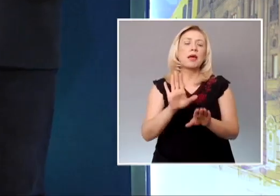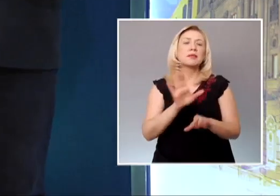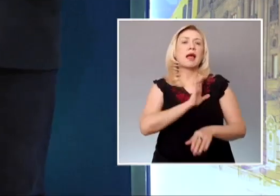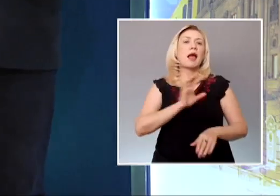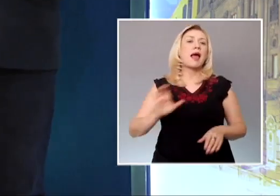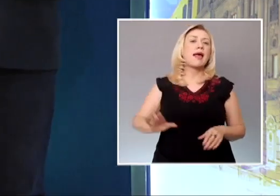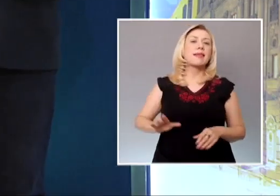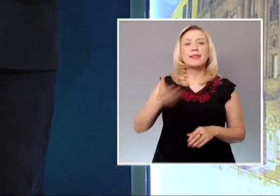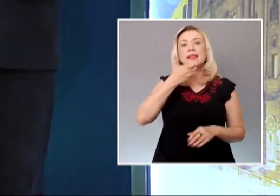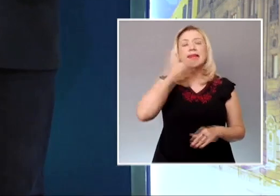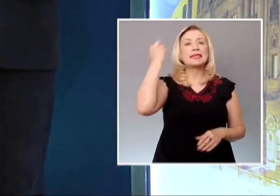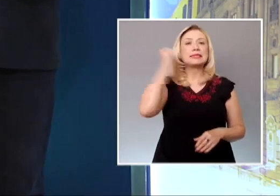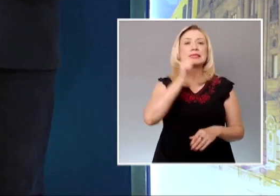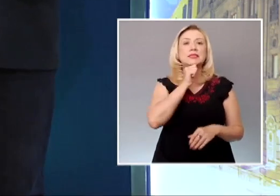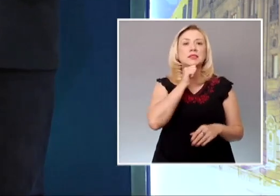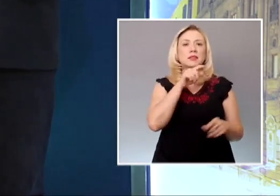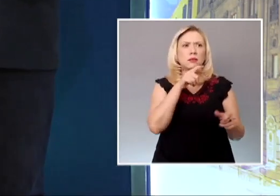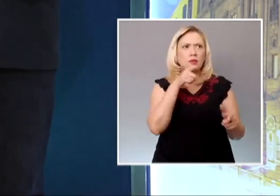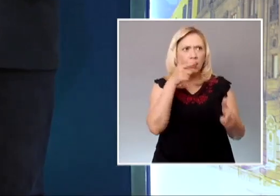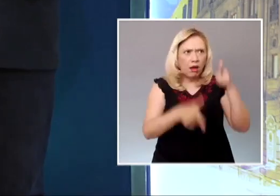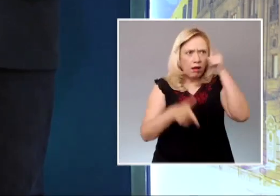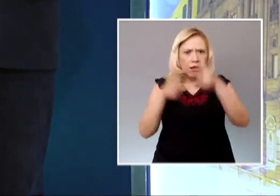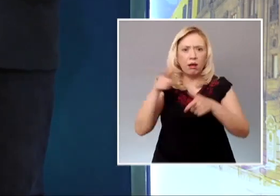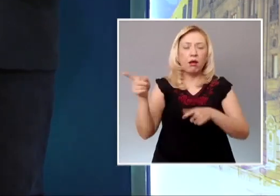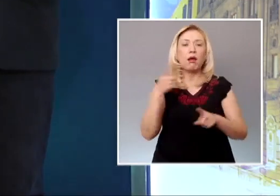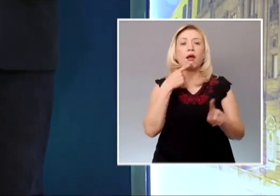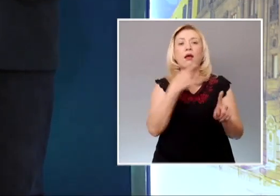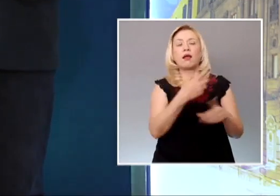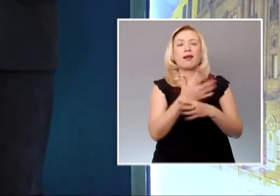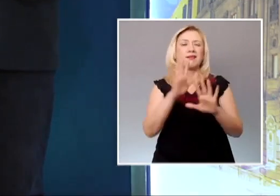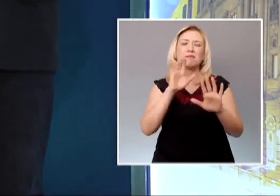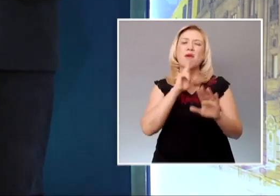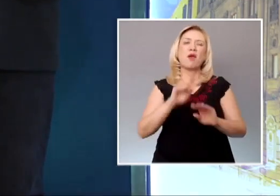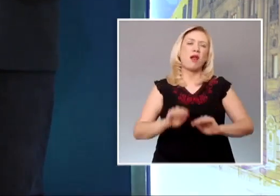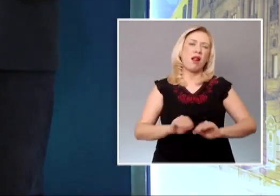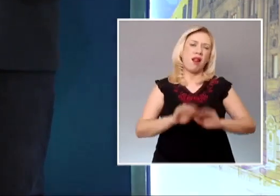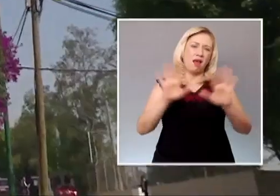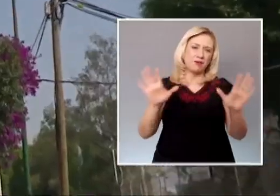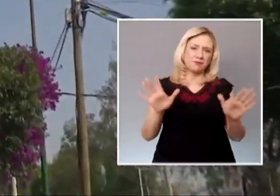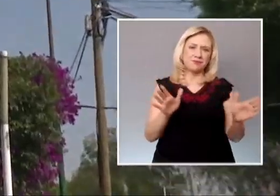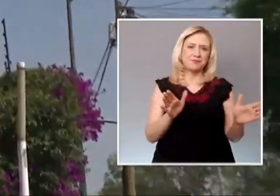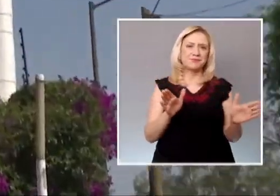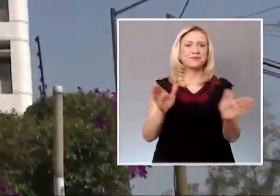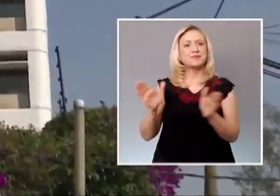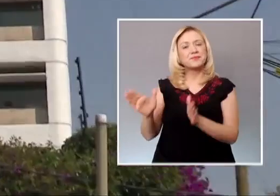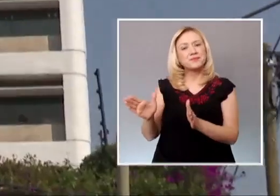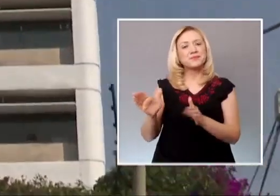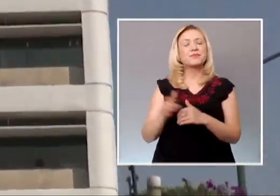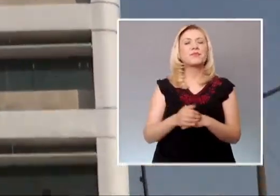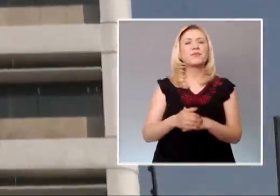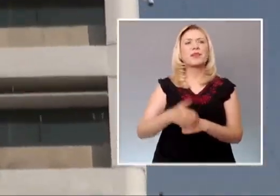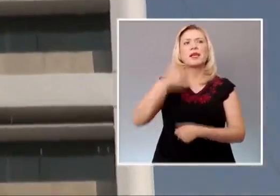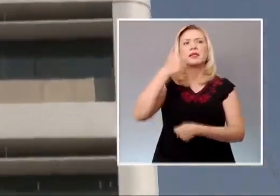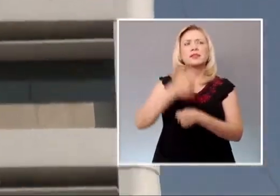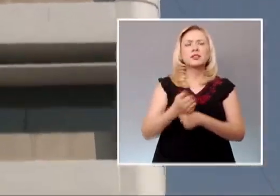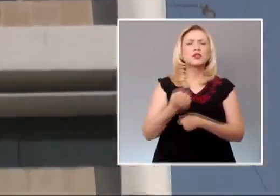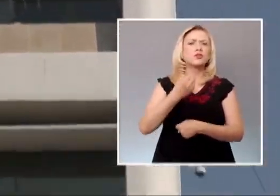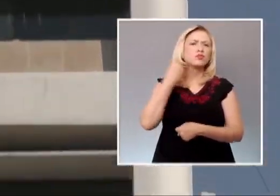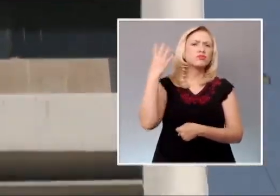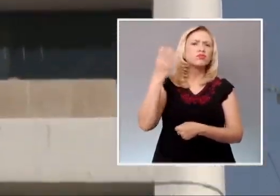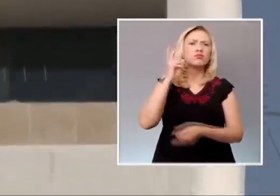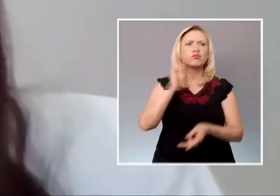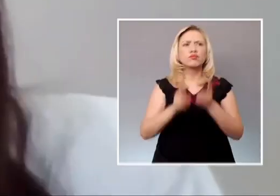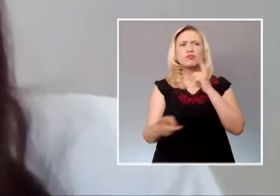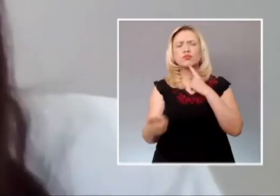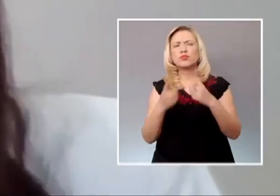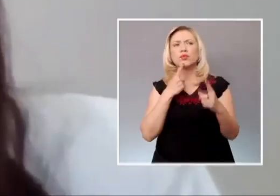Por su parte, la sala regional Ciudad de México concluyó el sexto ciclo de diálogos democráticos con el tema Los desafíos para fortalecer